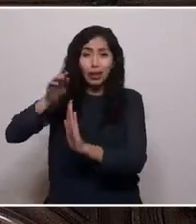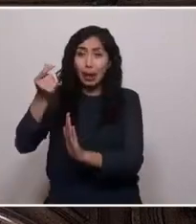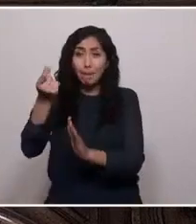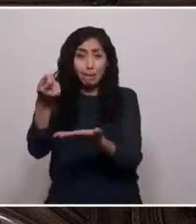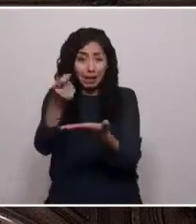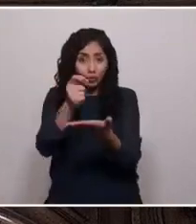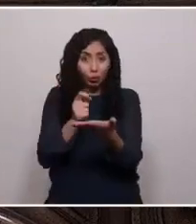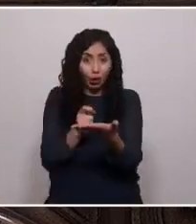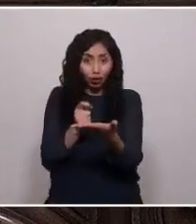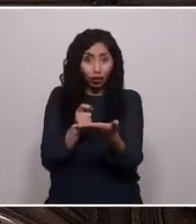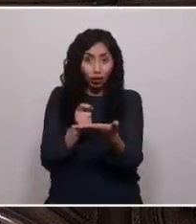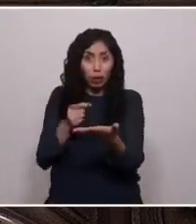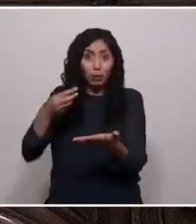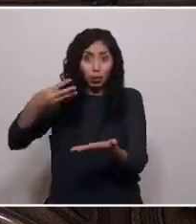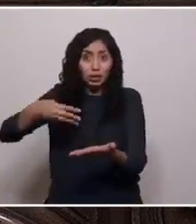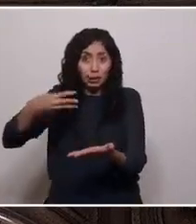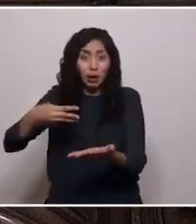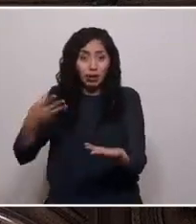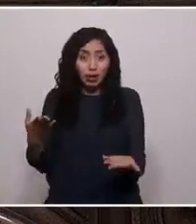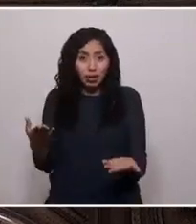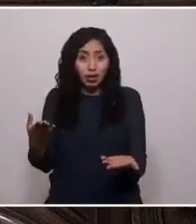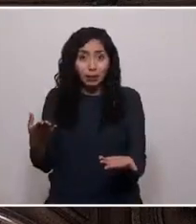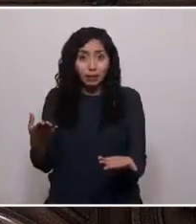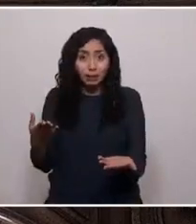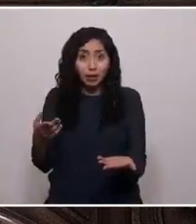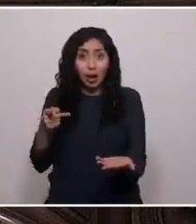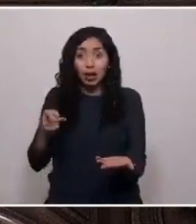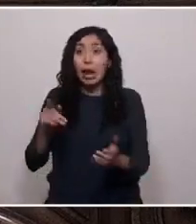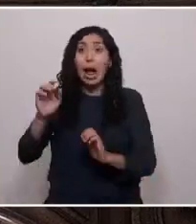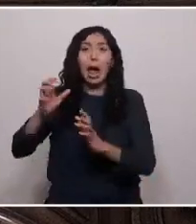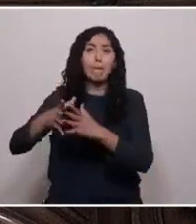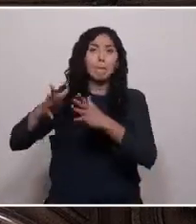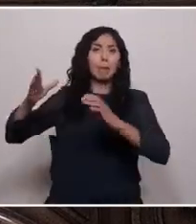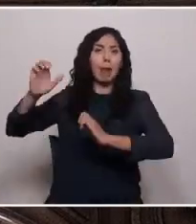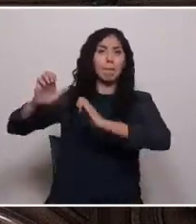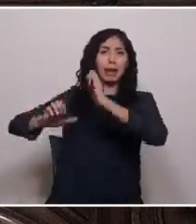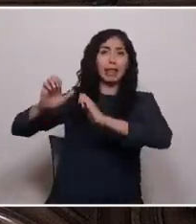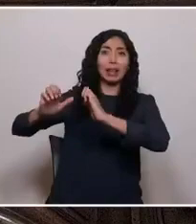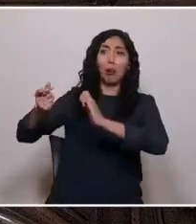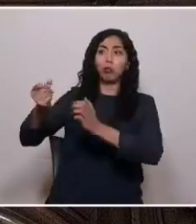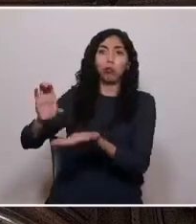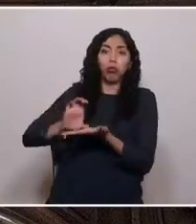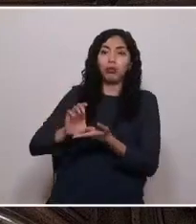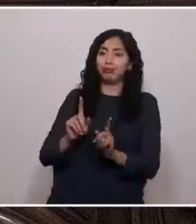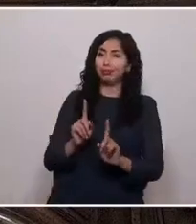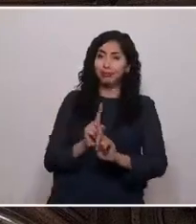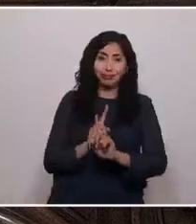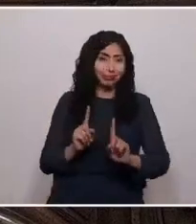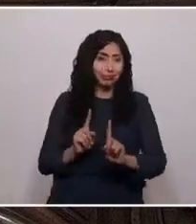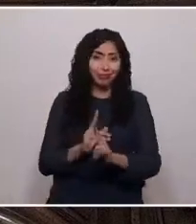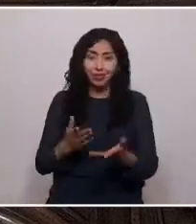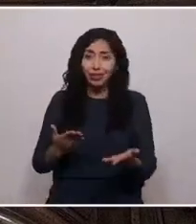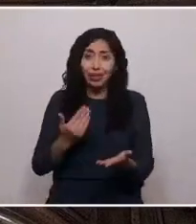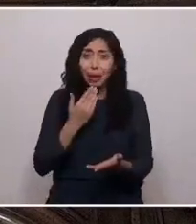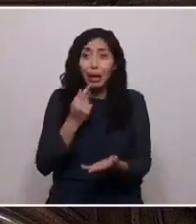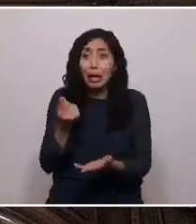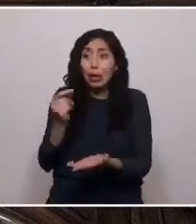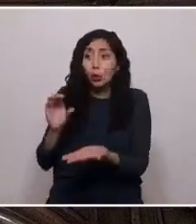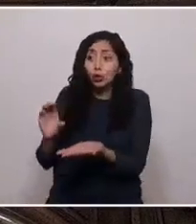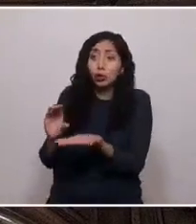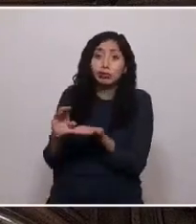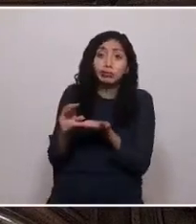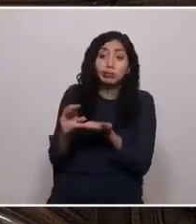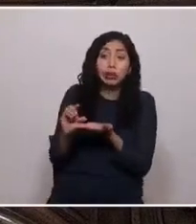Fondo Común Municipal, donde no tributan las grandes empresas, donde los recursos que ingresan por el per cápita no alcanzan